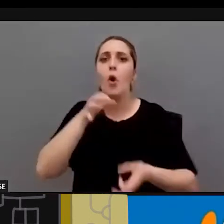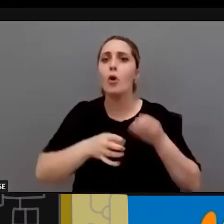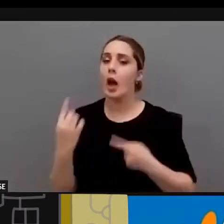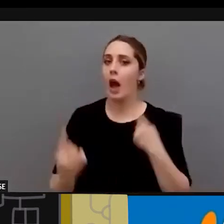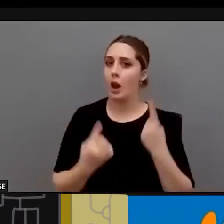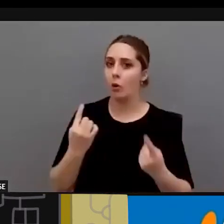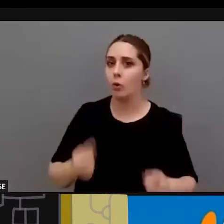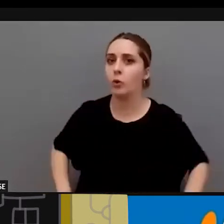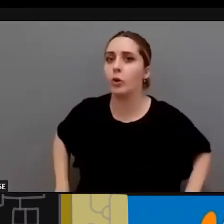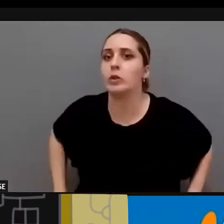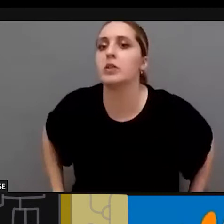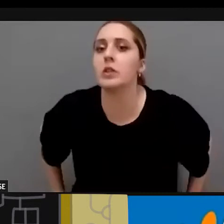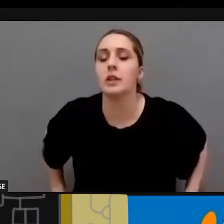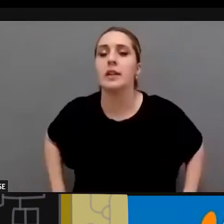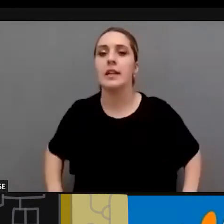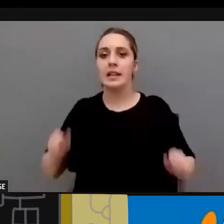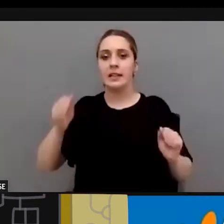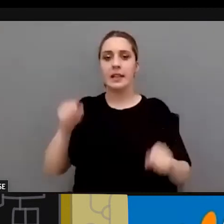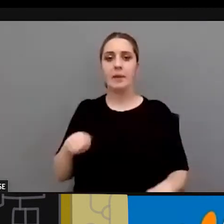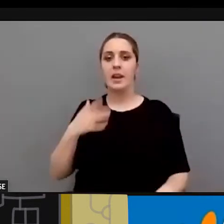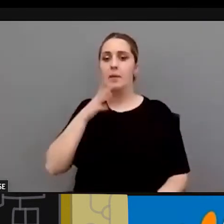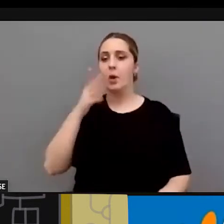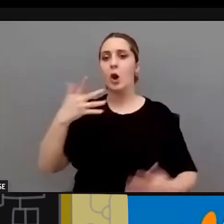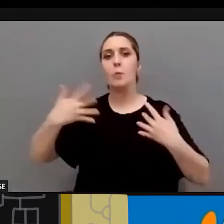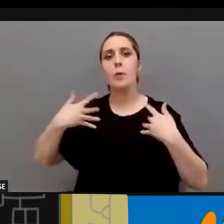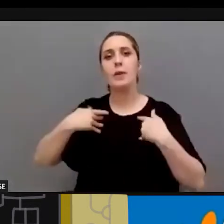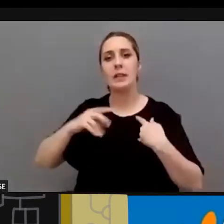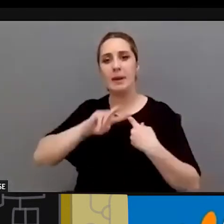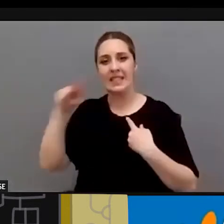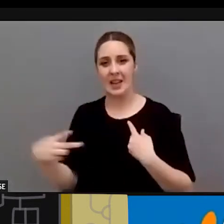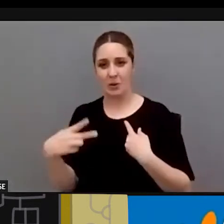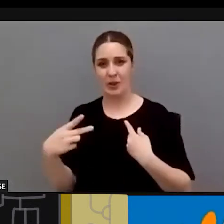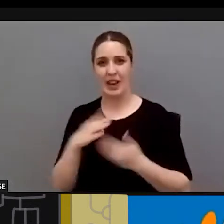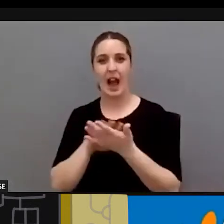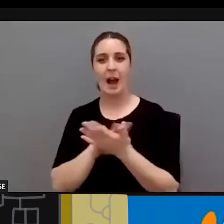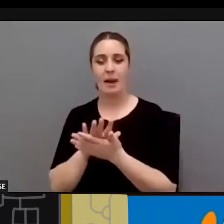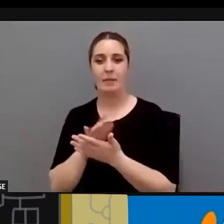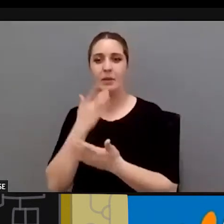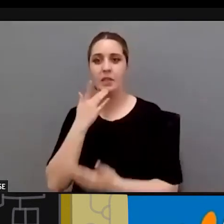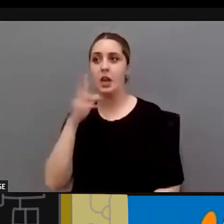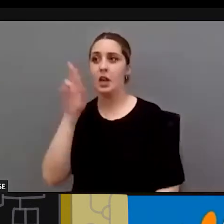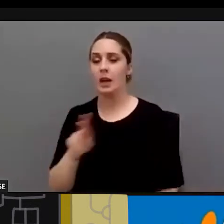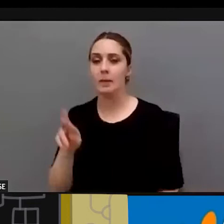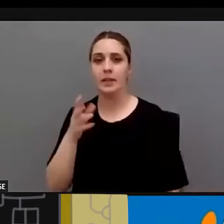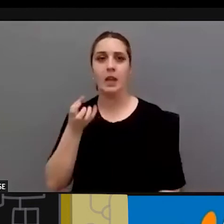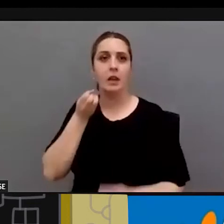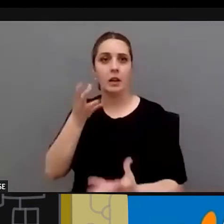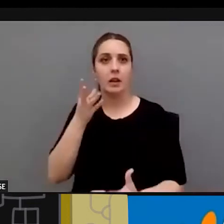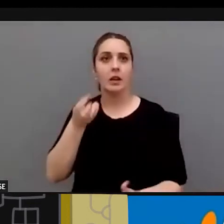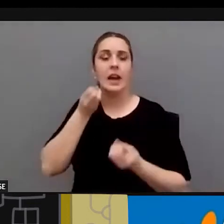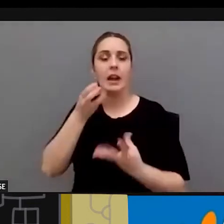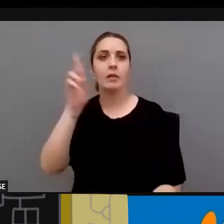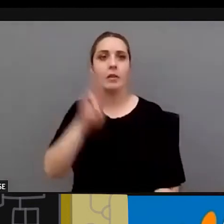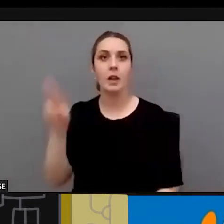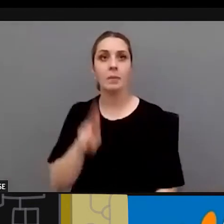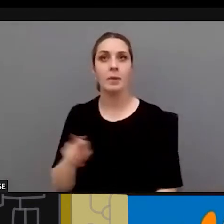tienen a veces como se revictimiza la víctima la revictimización secundaria la victimización secundaria de la que hablamos cuando tienen que repetir varias veces la misma declaración una y